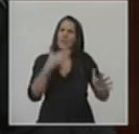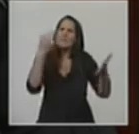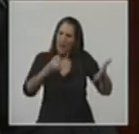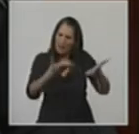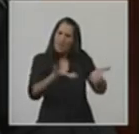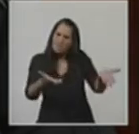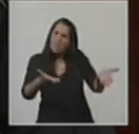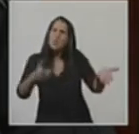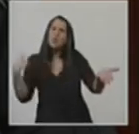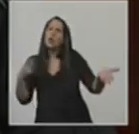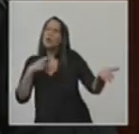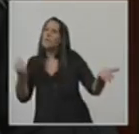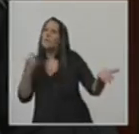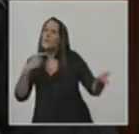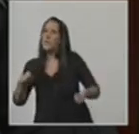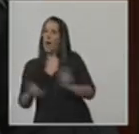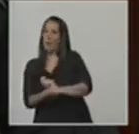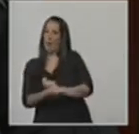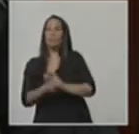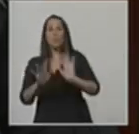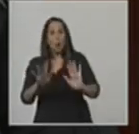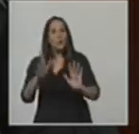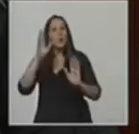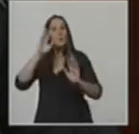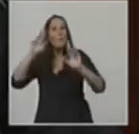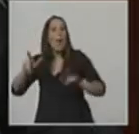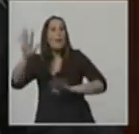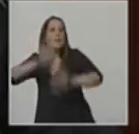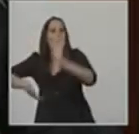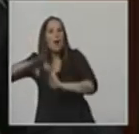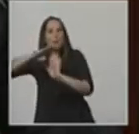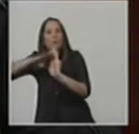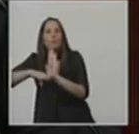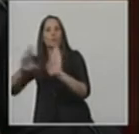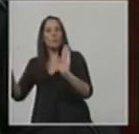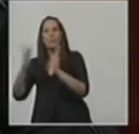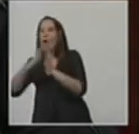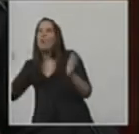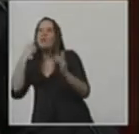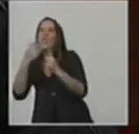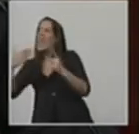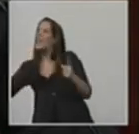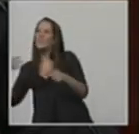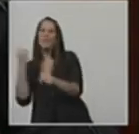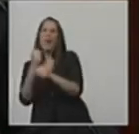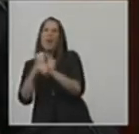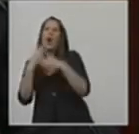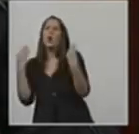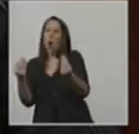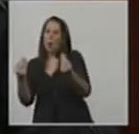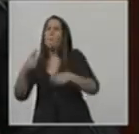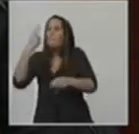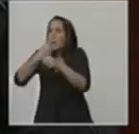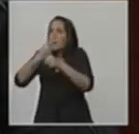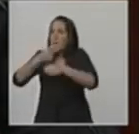para el futuro. En primer lugar, quiero mencionar una intensa agenda para vincularnos con el mundo. Para